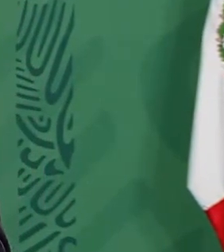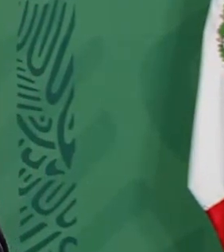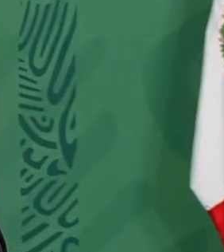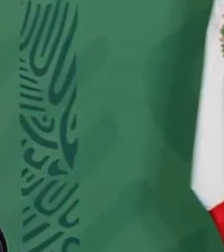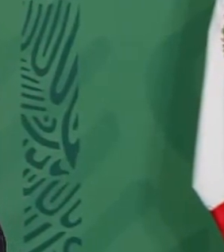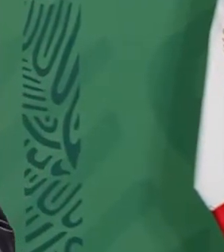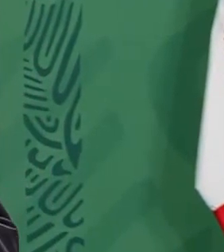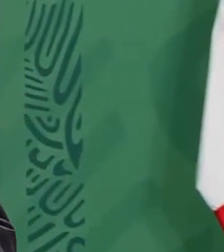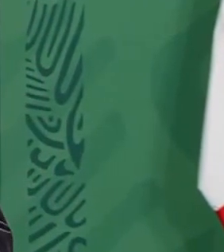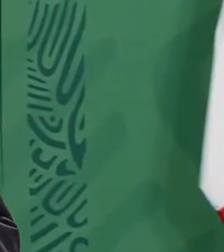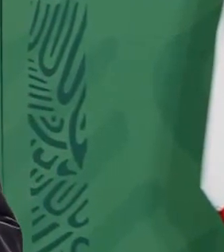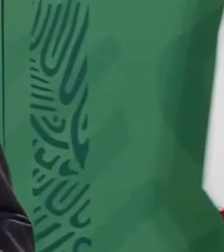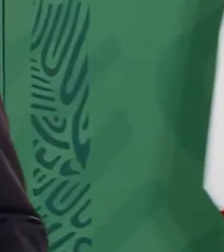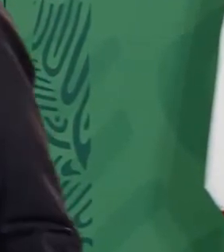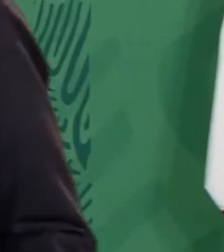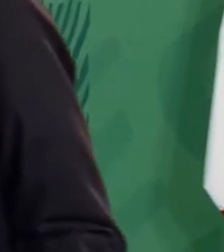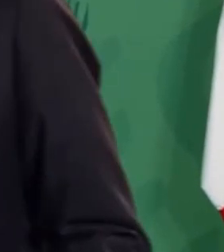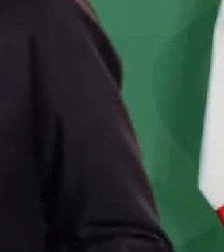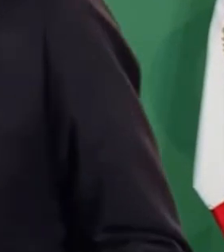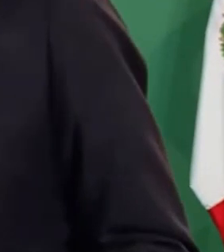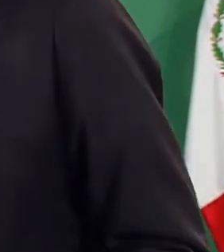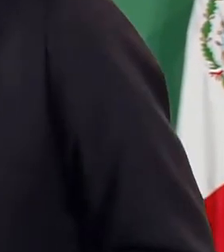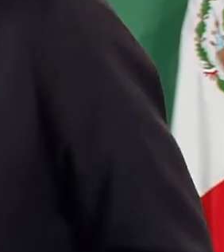No voy a llevar el avión, presidencia.